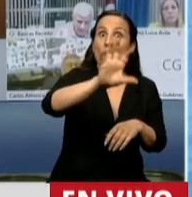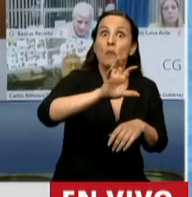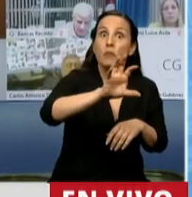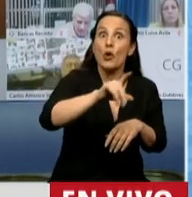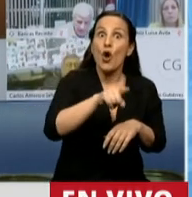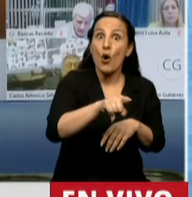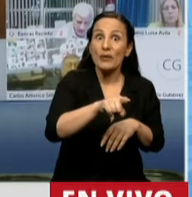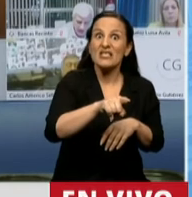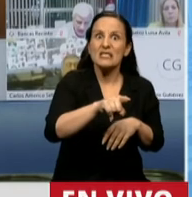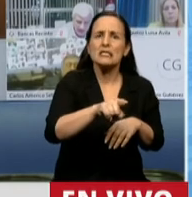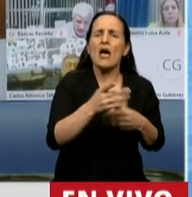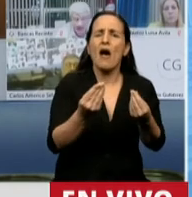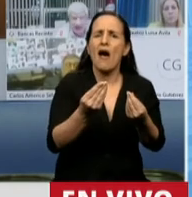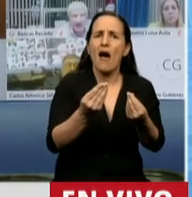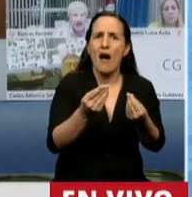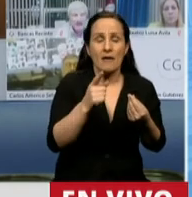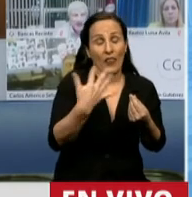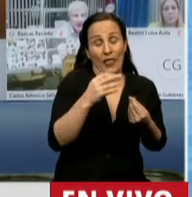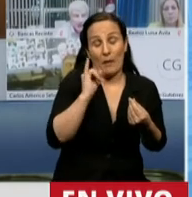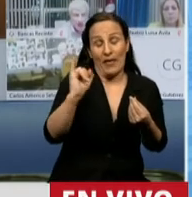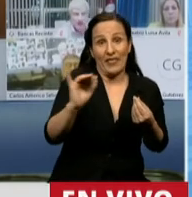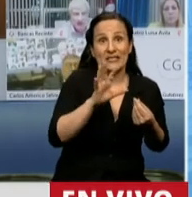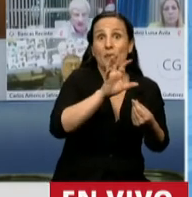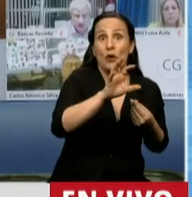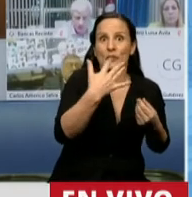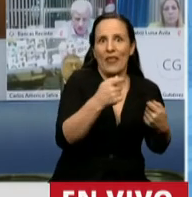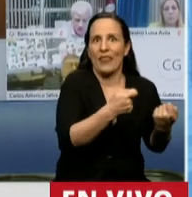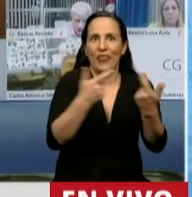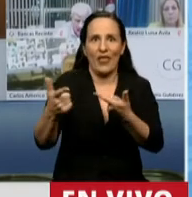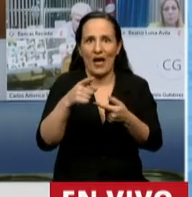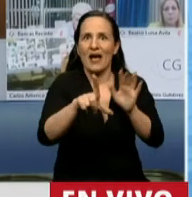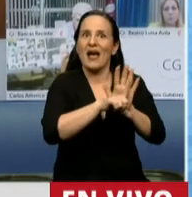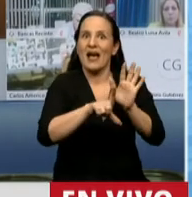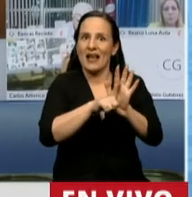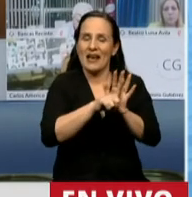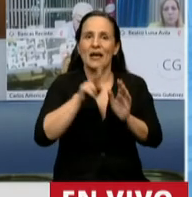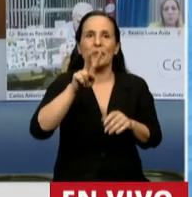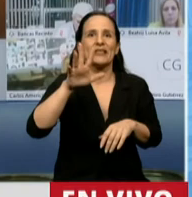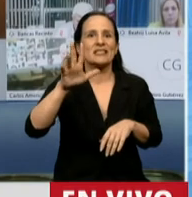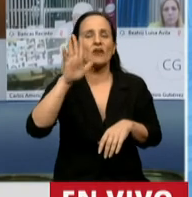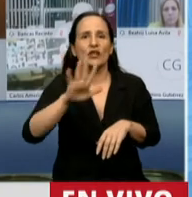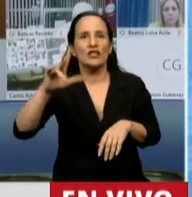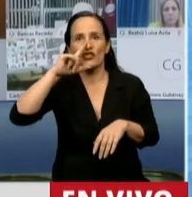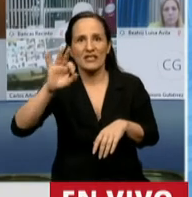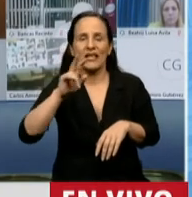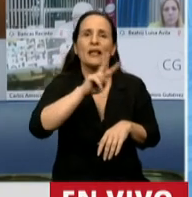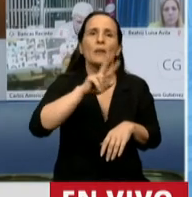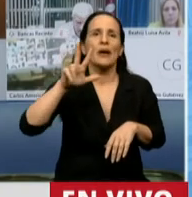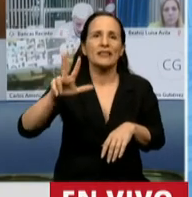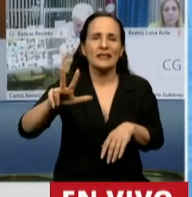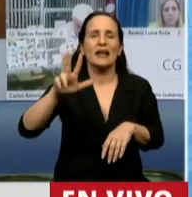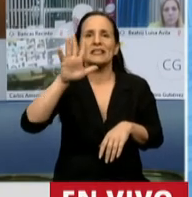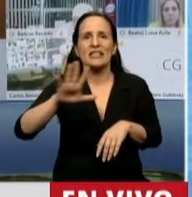se derán en garantía, que esto hay que decirlo, a través de la ley de la 25.570 y la 23